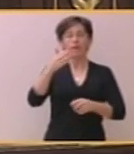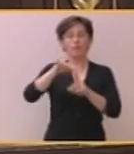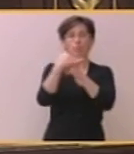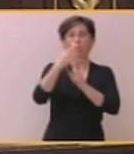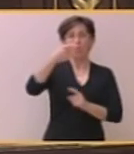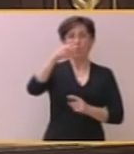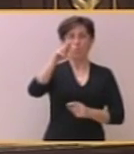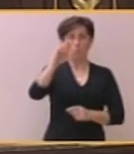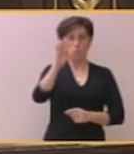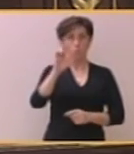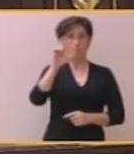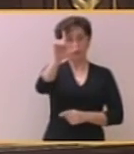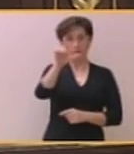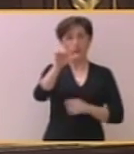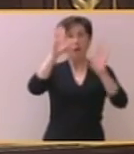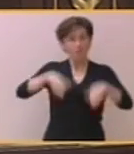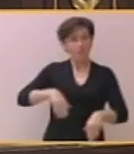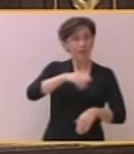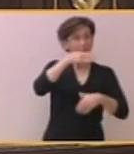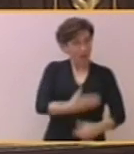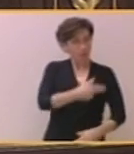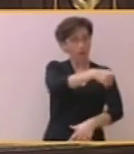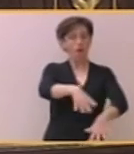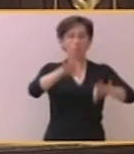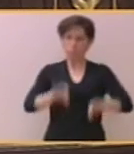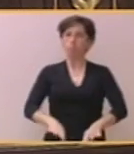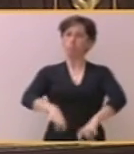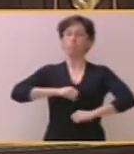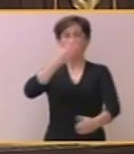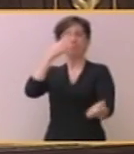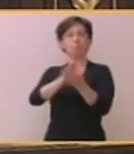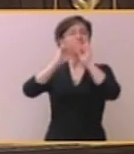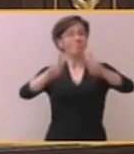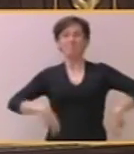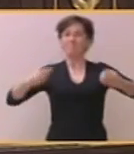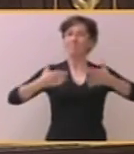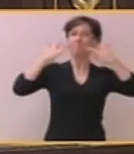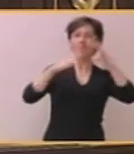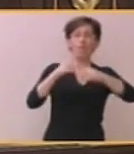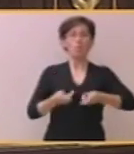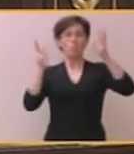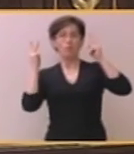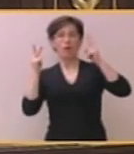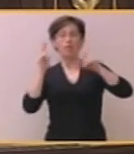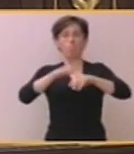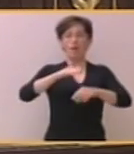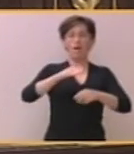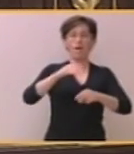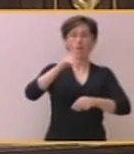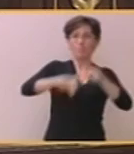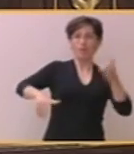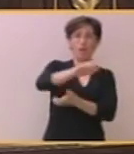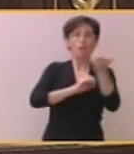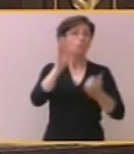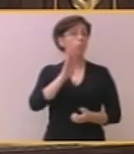la tarea de regeneración democrática que exige España en materia de limpieza y de lucha contra la corrupción. Siento decirle, señor Rajoy, porque es usted